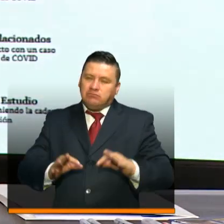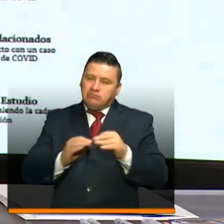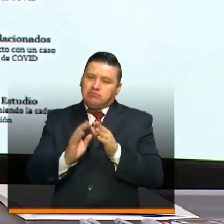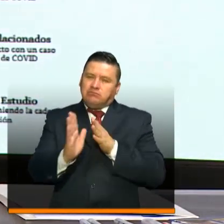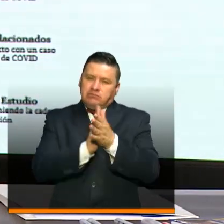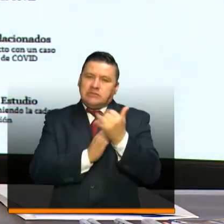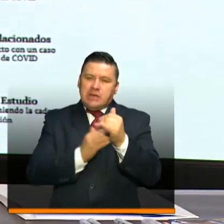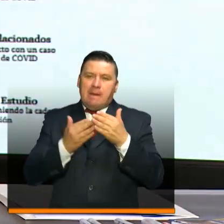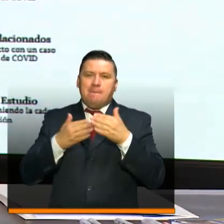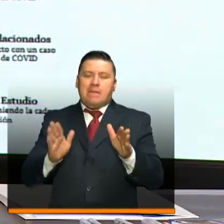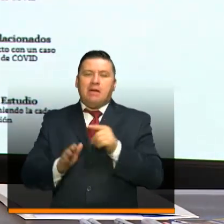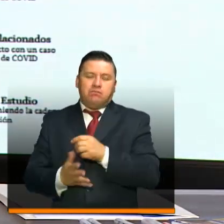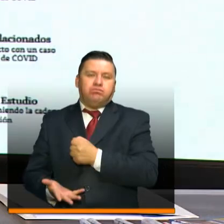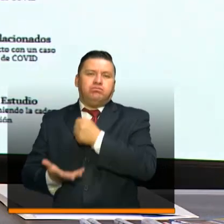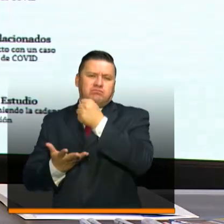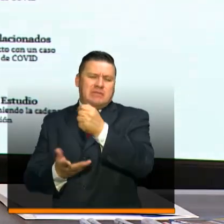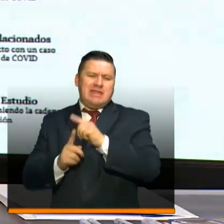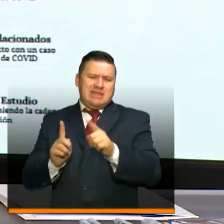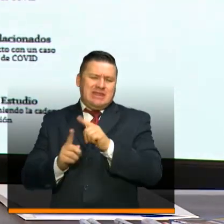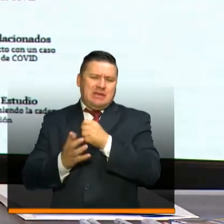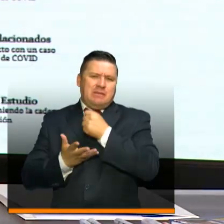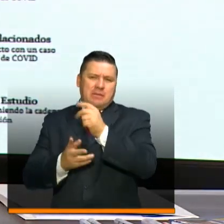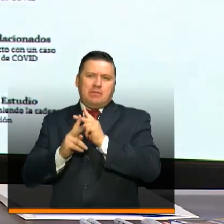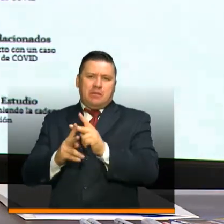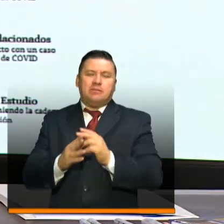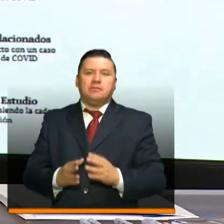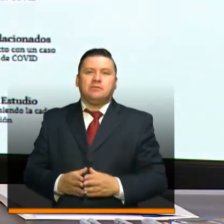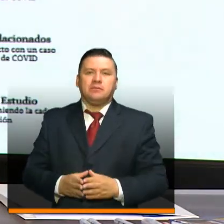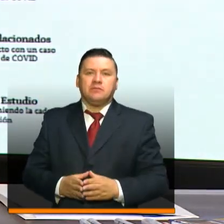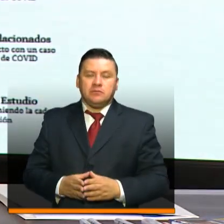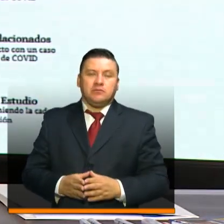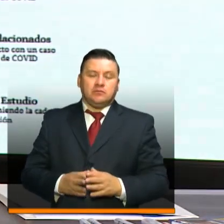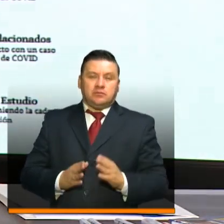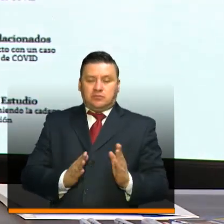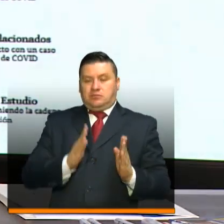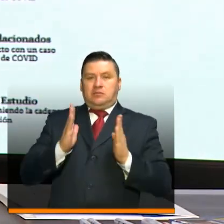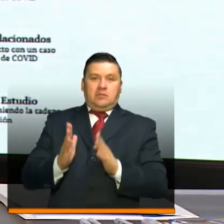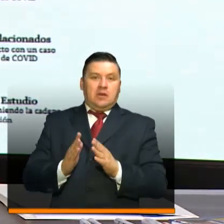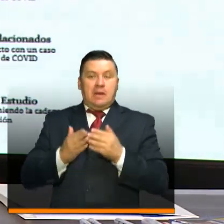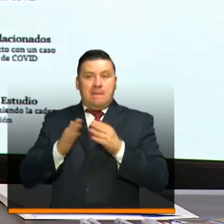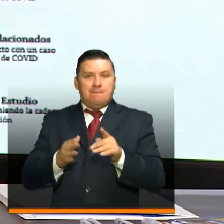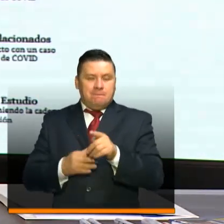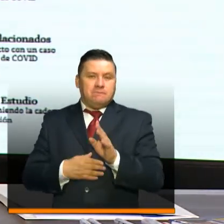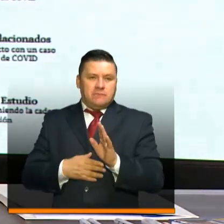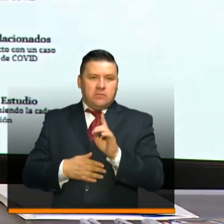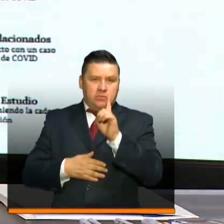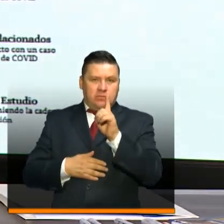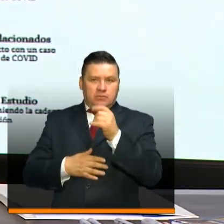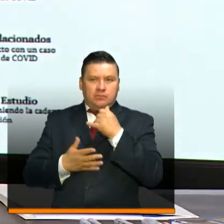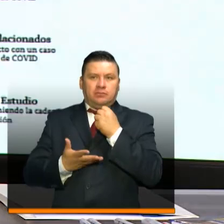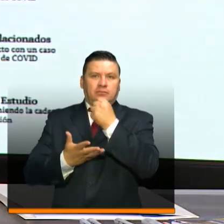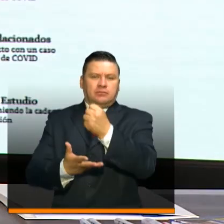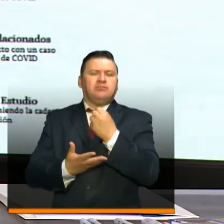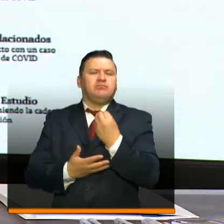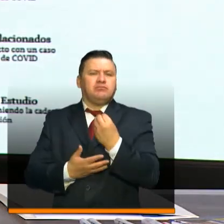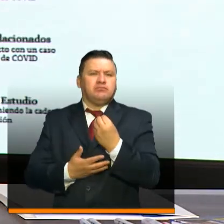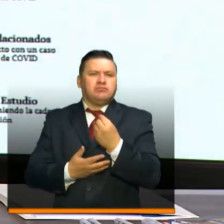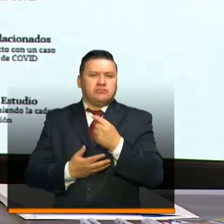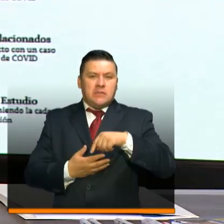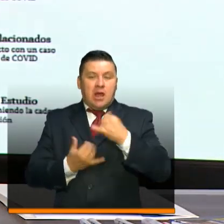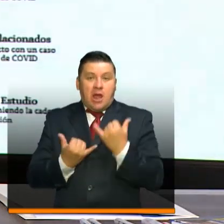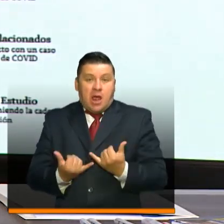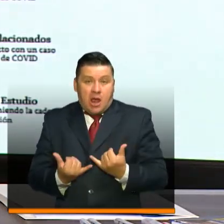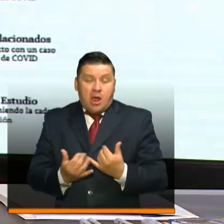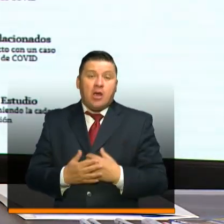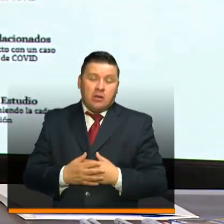y es que hemos habilitado distintas líneas de crédito. Por un lado, habilitamos una línea que la tenemos en